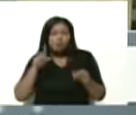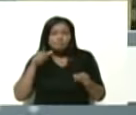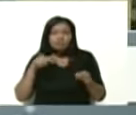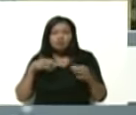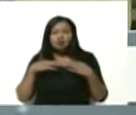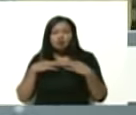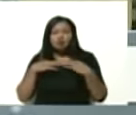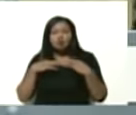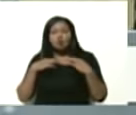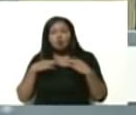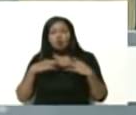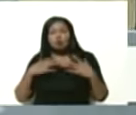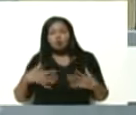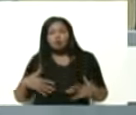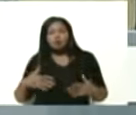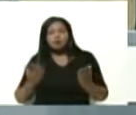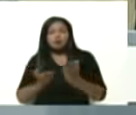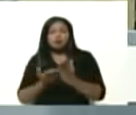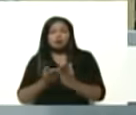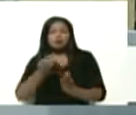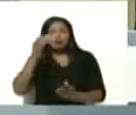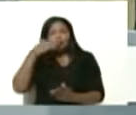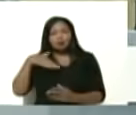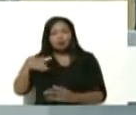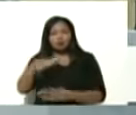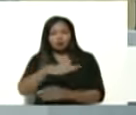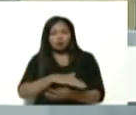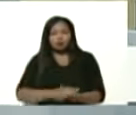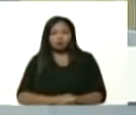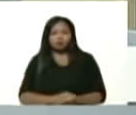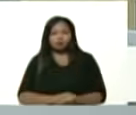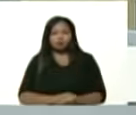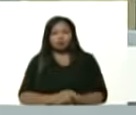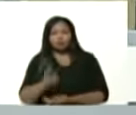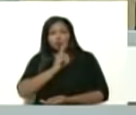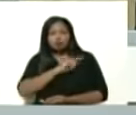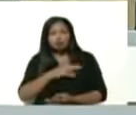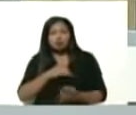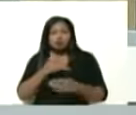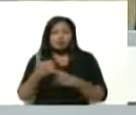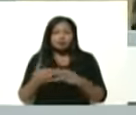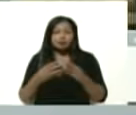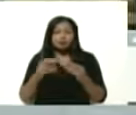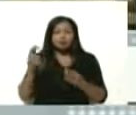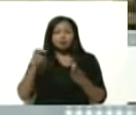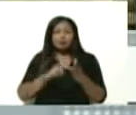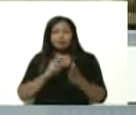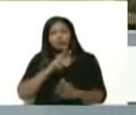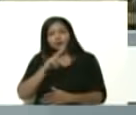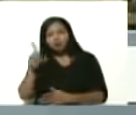para la población. Vamos a fortalecer todo el plan escolar 2021